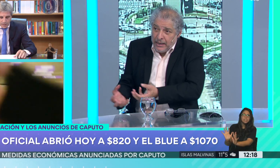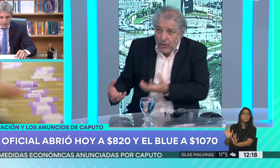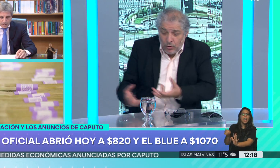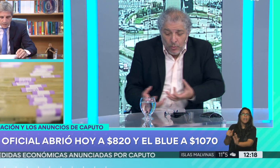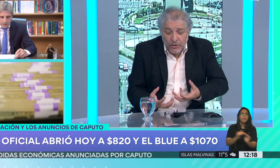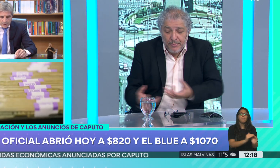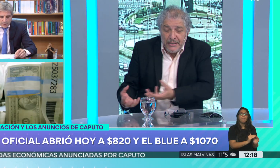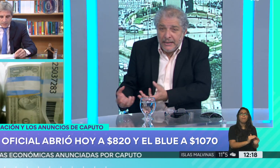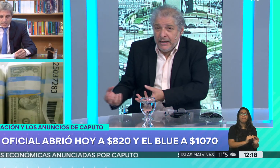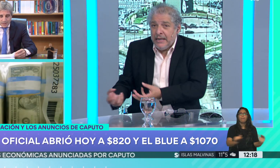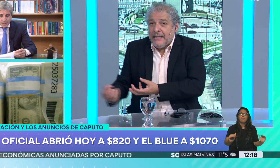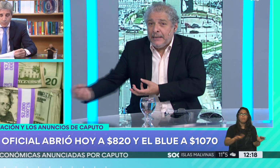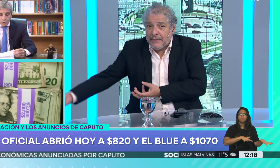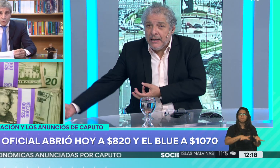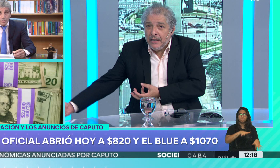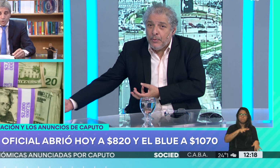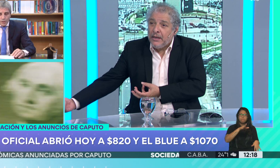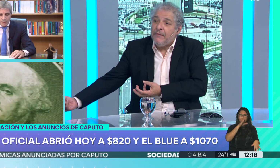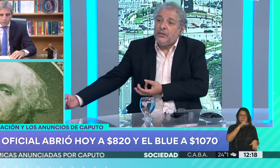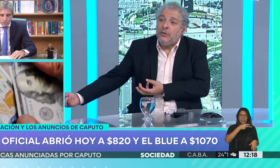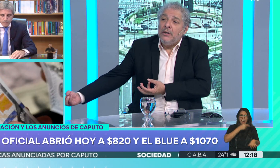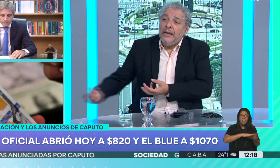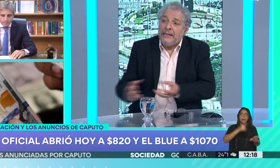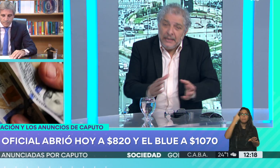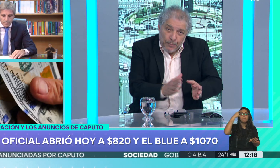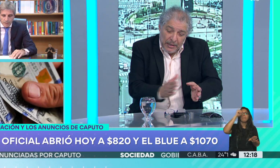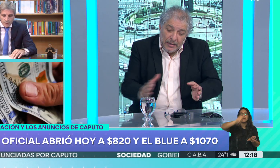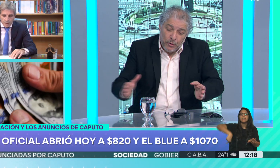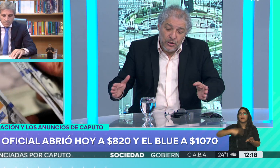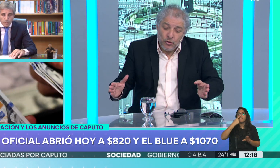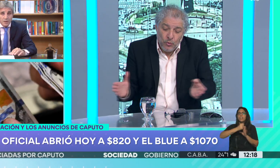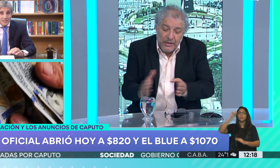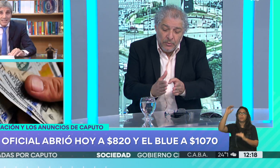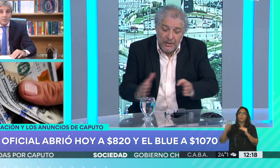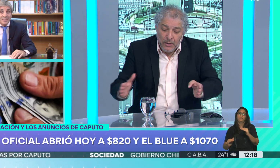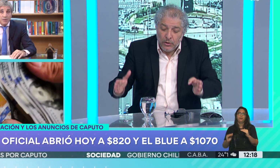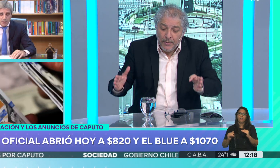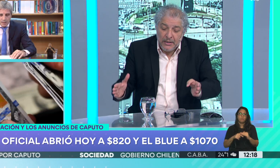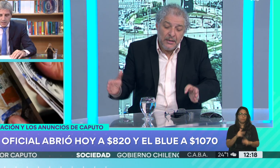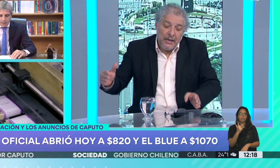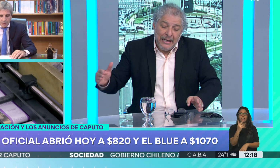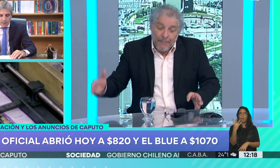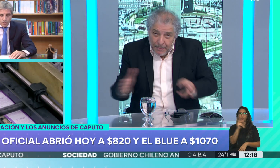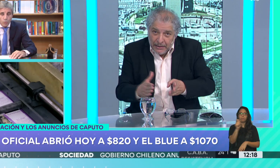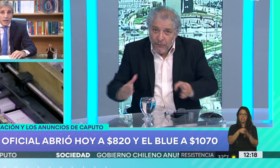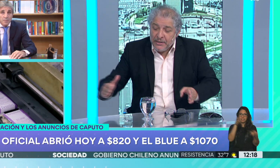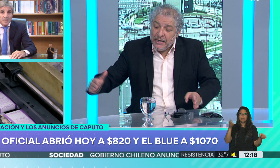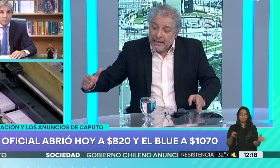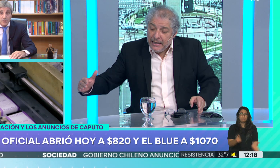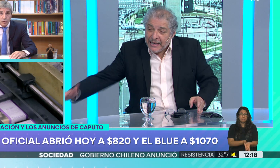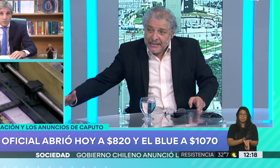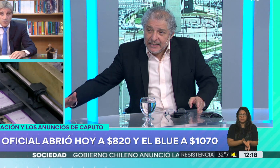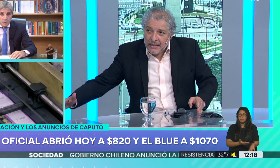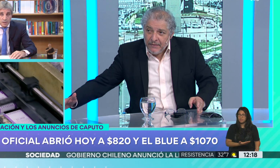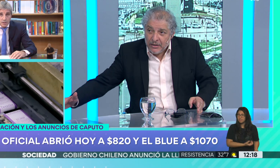recesión, es como se piensa que se va a salir después de la inflación. Es decir, después de este proceso durísimo de 3, 4 meses, la perspectiva oficial